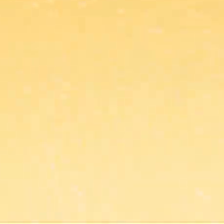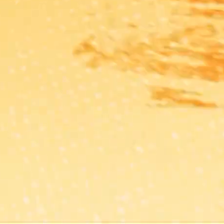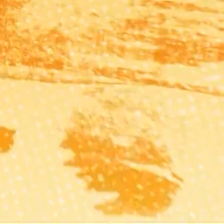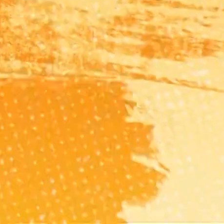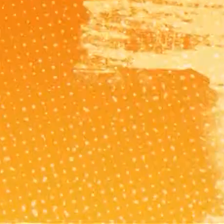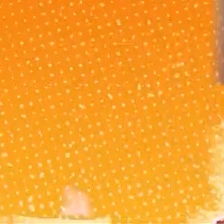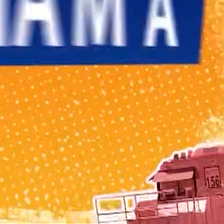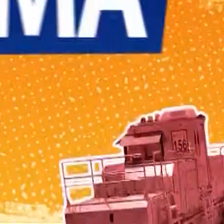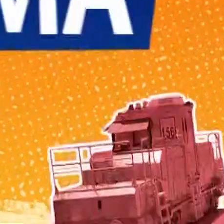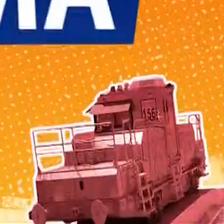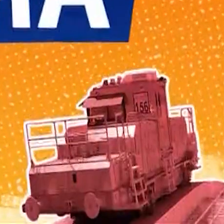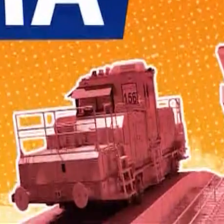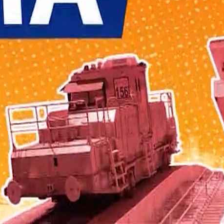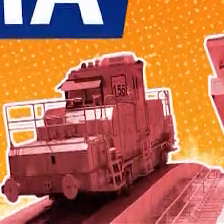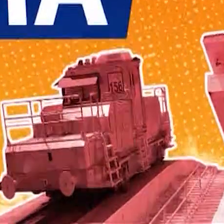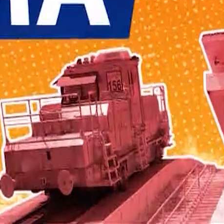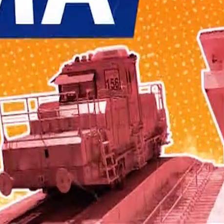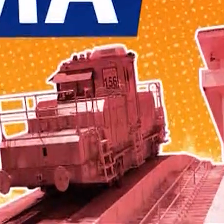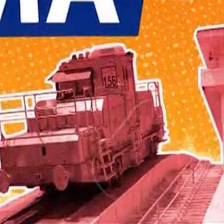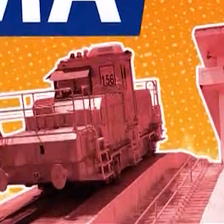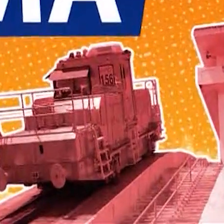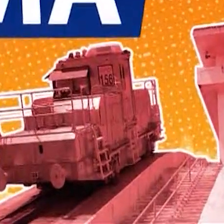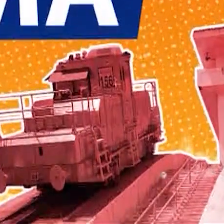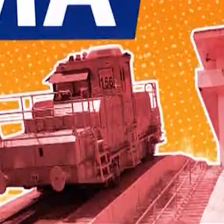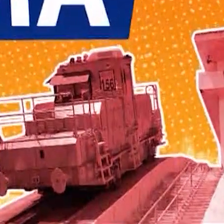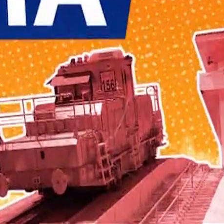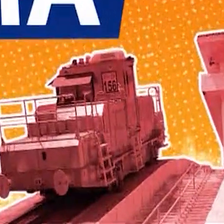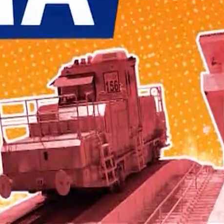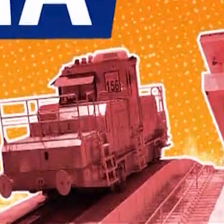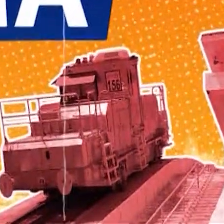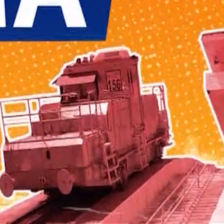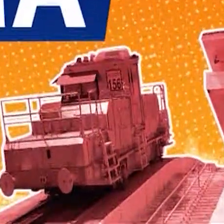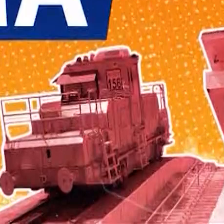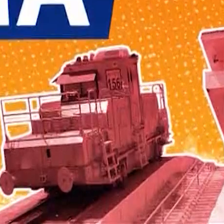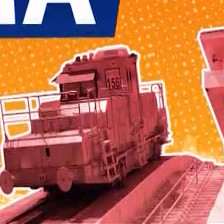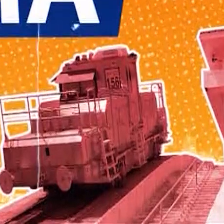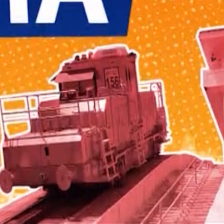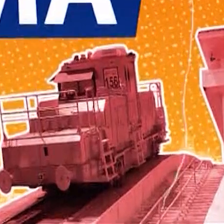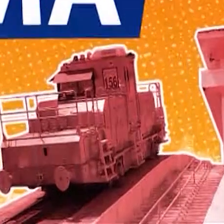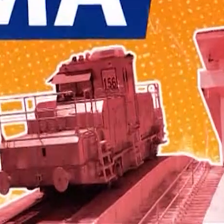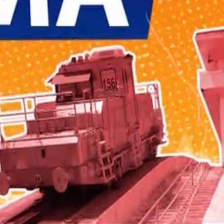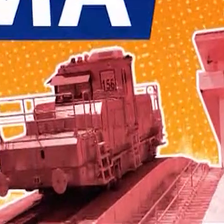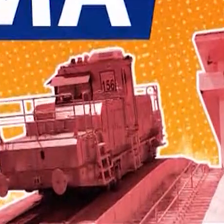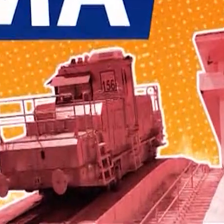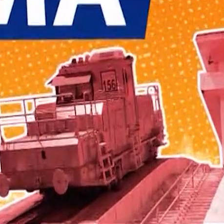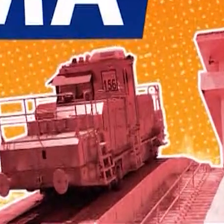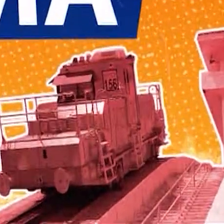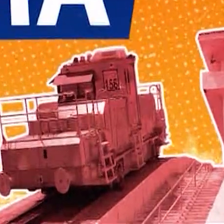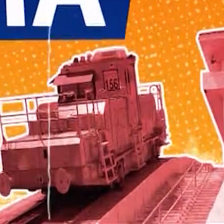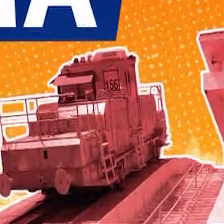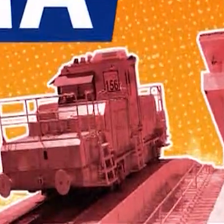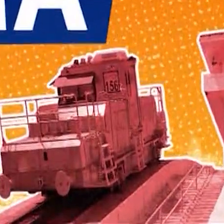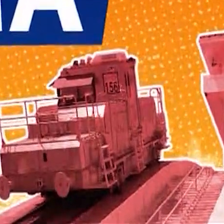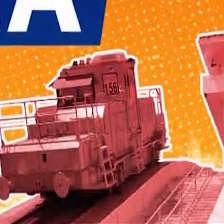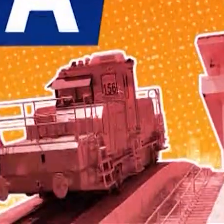Prepárate para conocer más de tu canal. A continuación, el módulo educativo Mi Canal de Panamá.